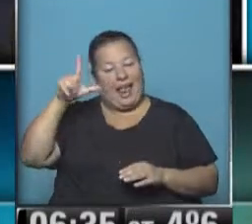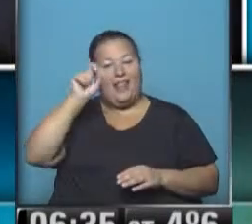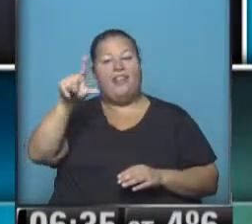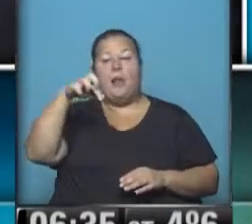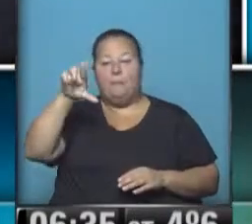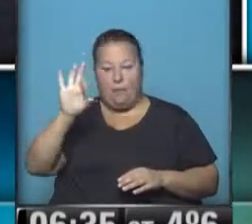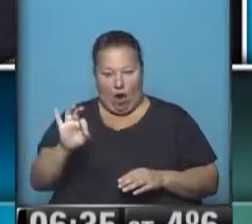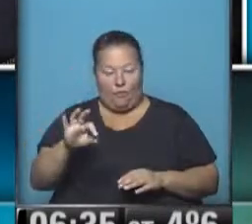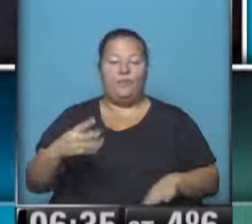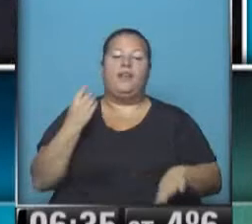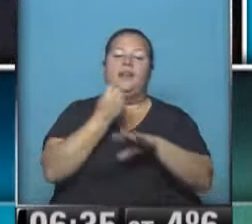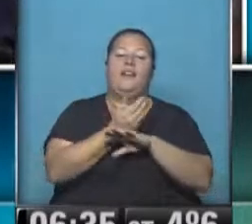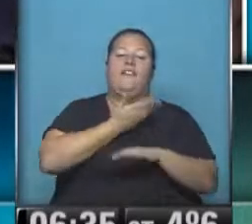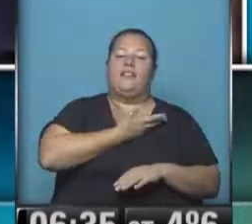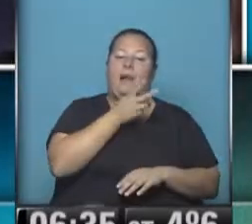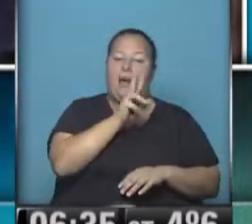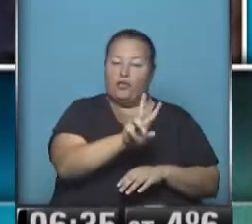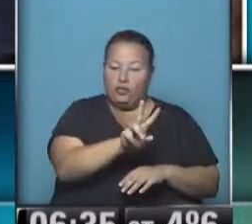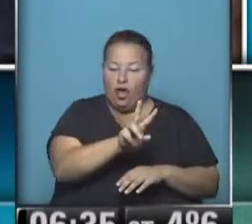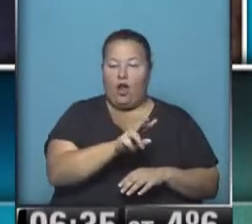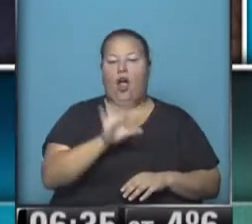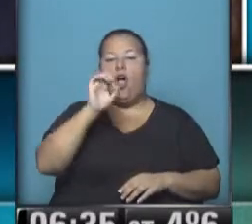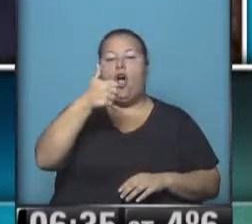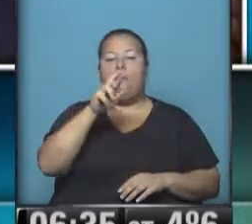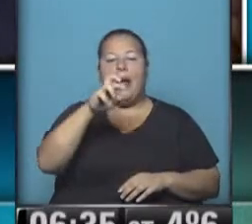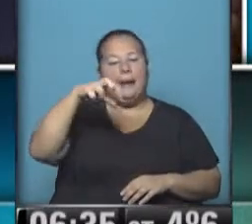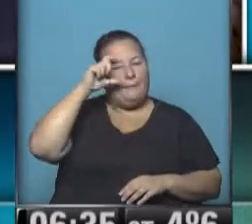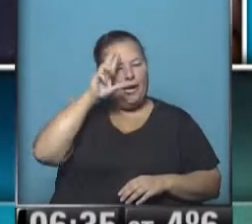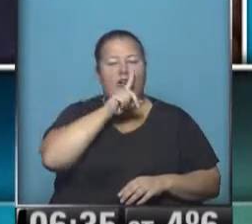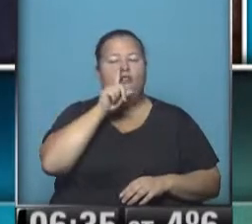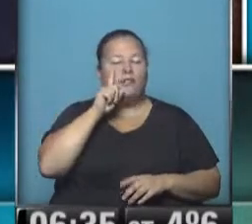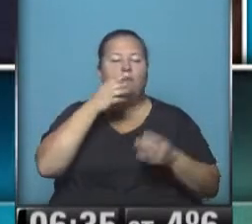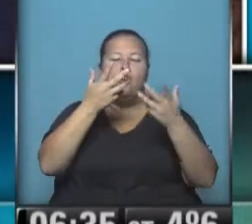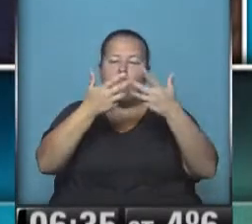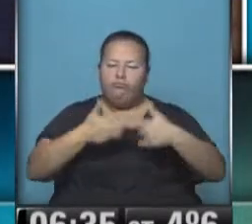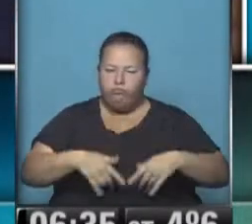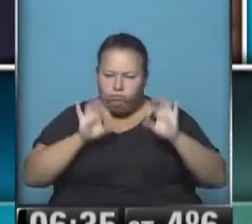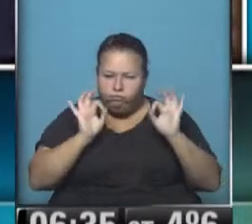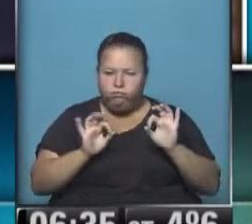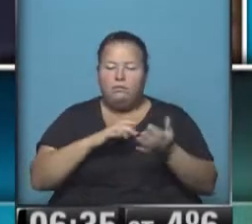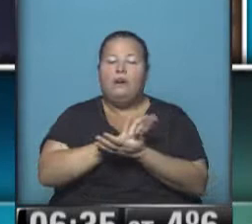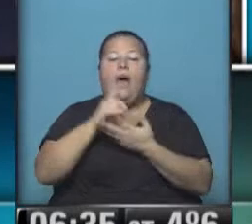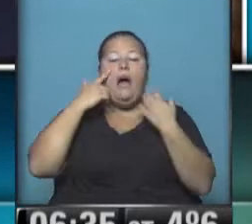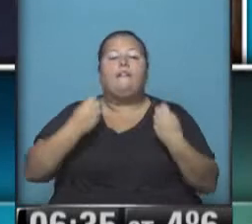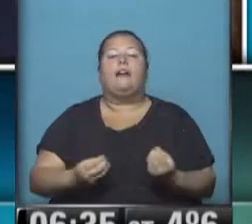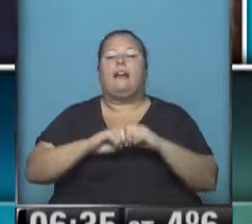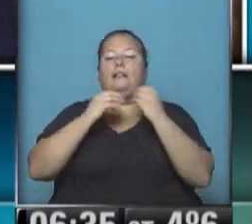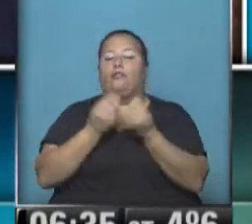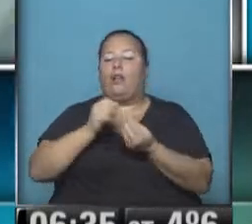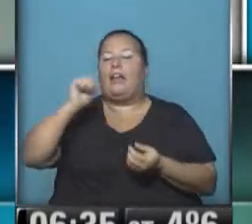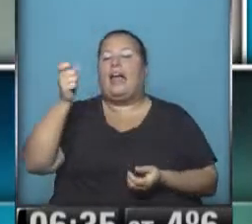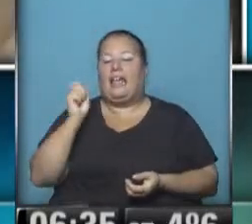Cel, y el postulante del Frente para la Victoria, Omar Perotti. El recuento definitivo resolverá la elección.